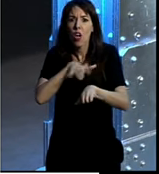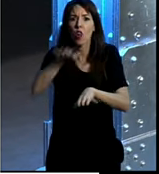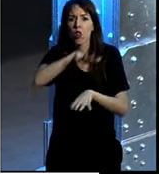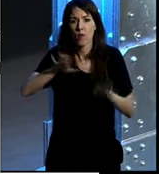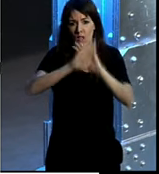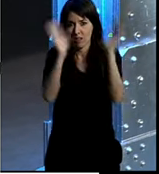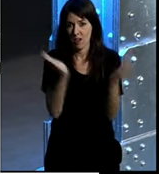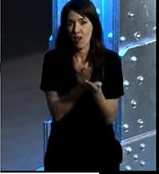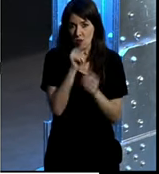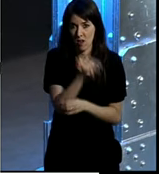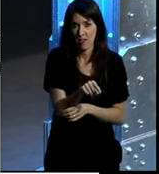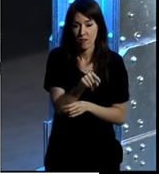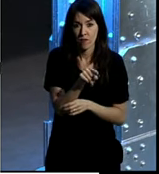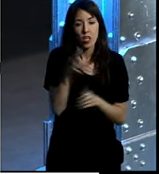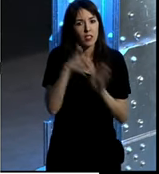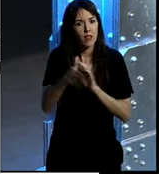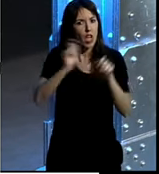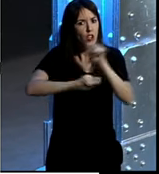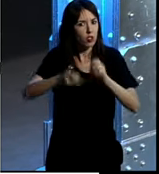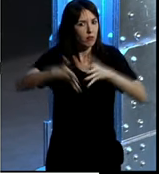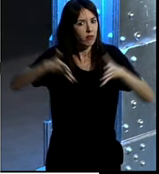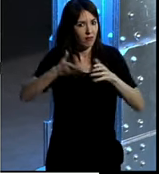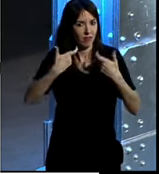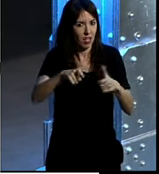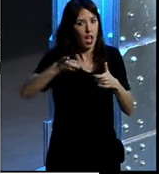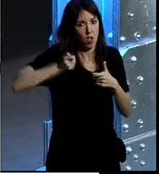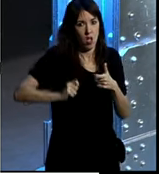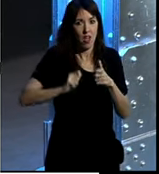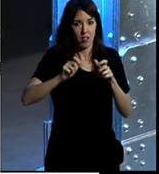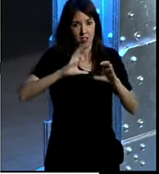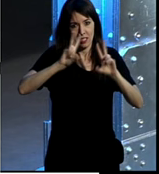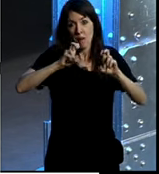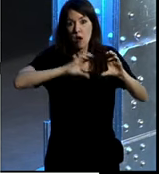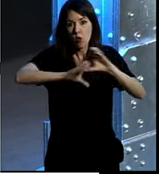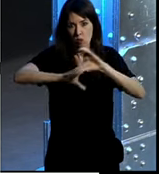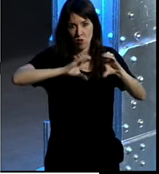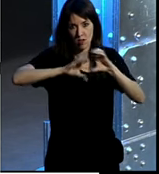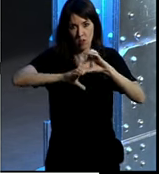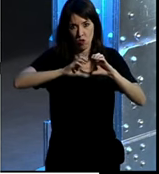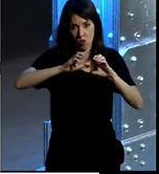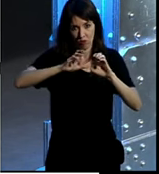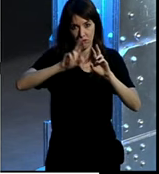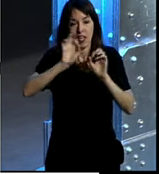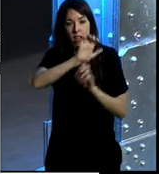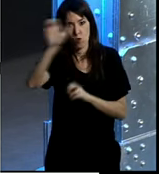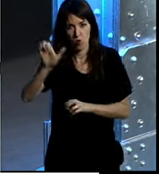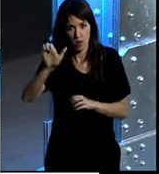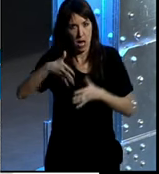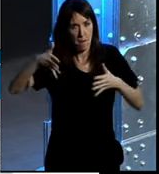A nivel internacional. Es, por tanto, la mayor asociación de la profesión del mundo de la comunicación a nivel europeo.